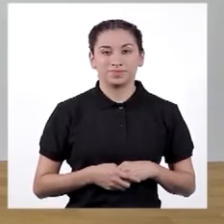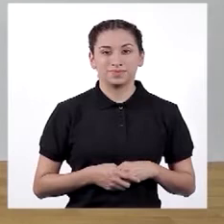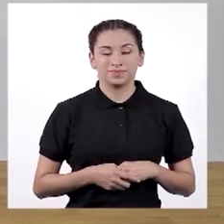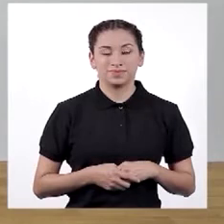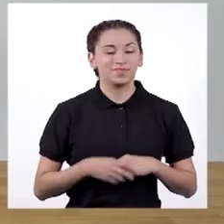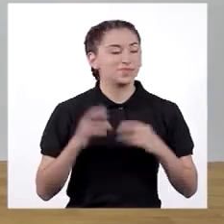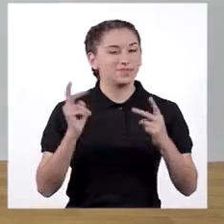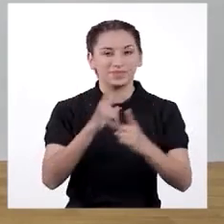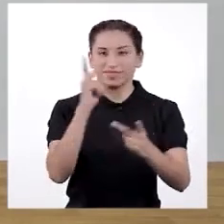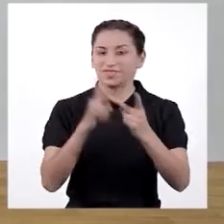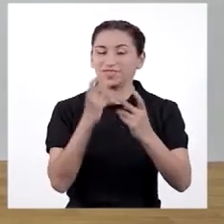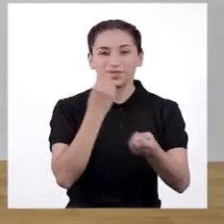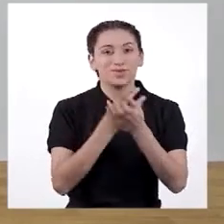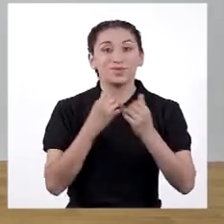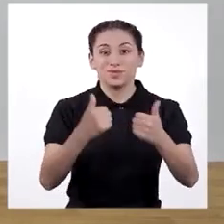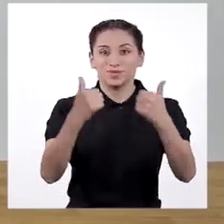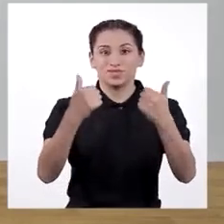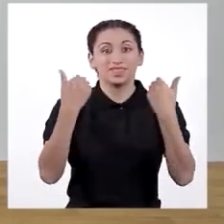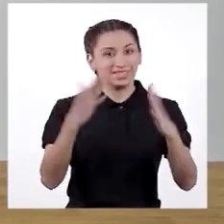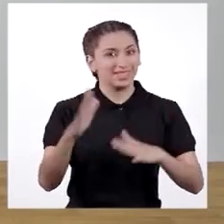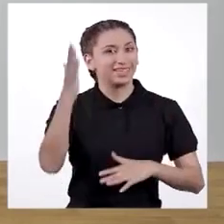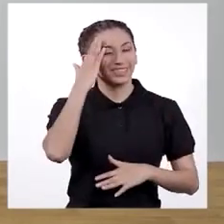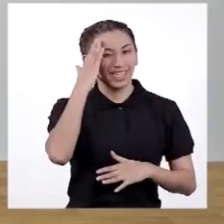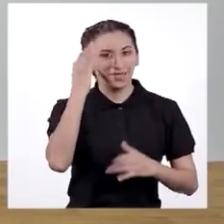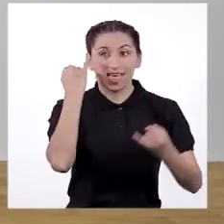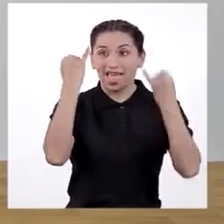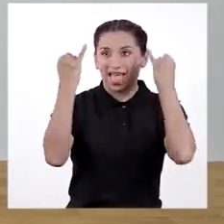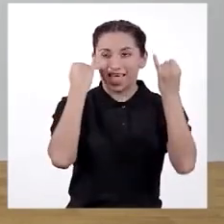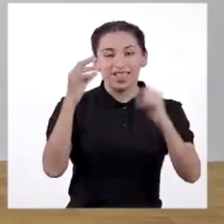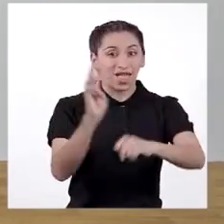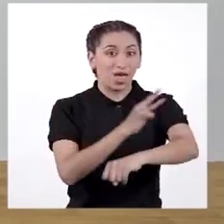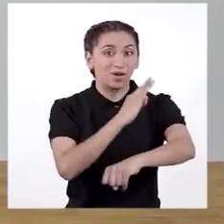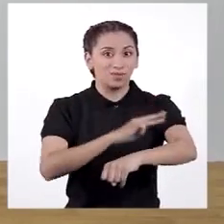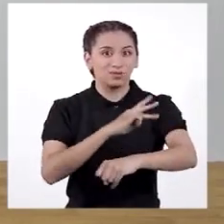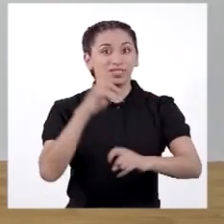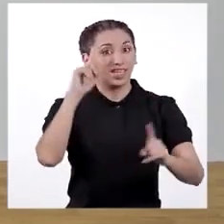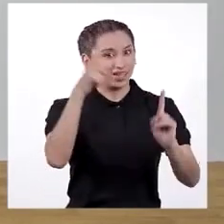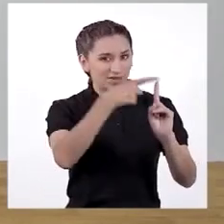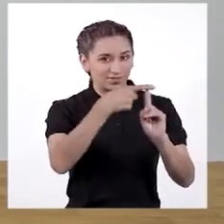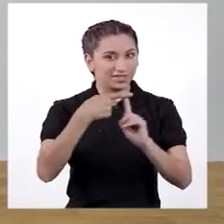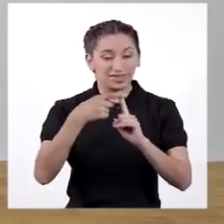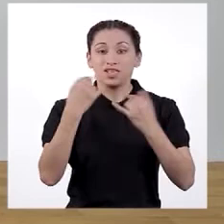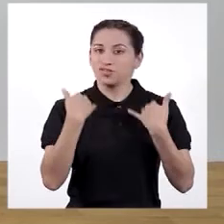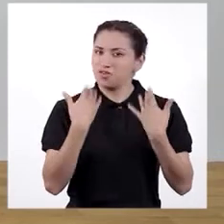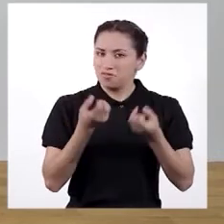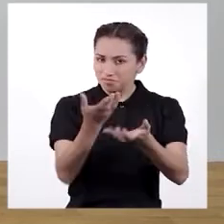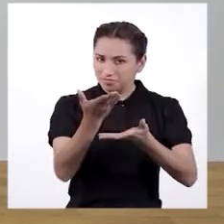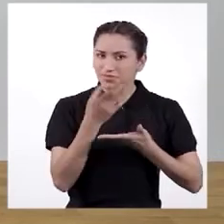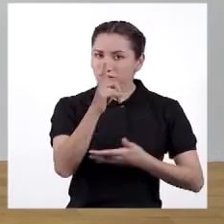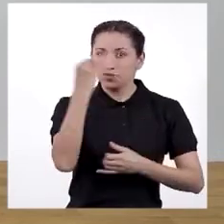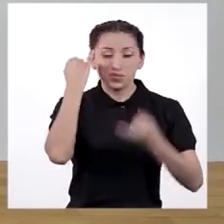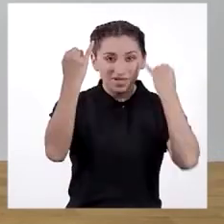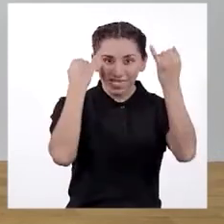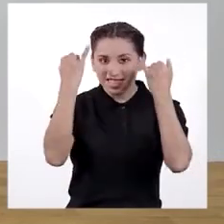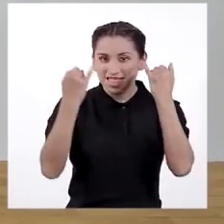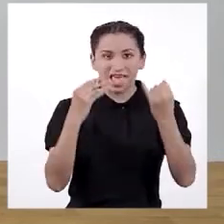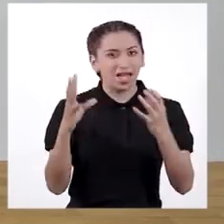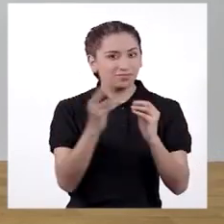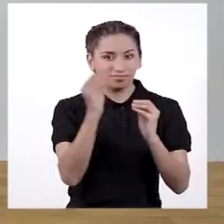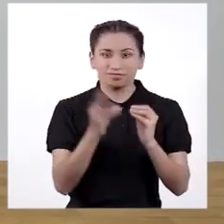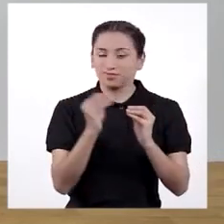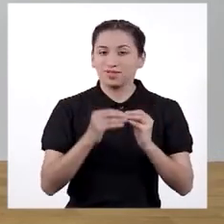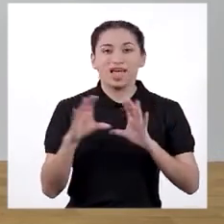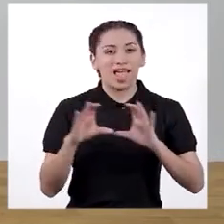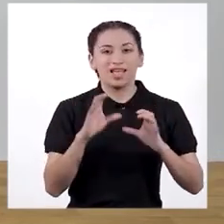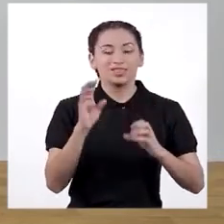sa, sa, salsa. Eso es. Muy bien. Sabemos que crear ritmos es un reto. Los invito a usar la creatividad y su